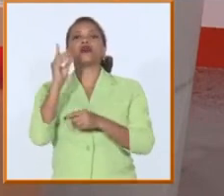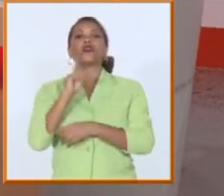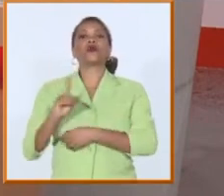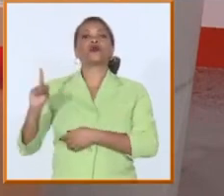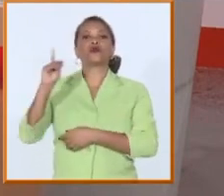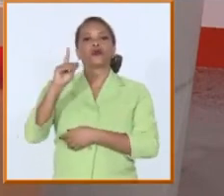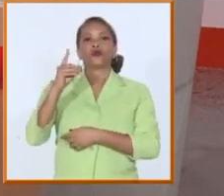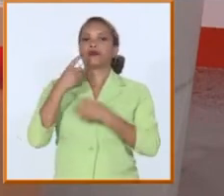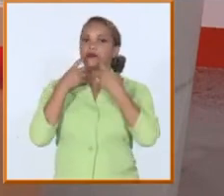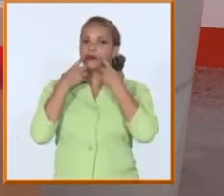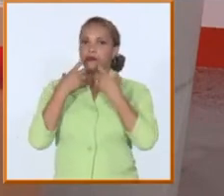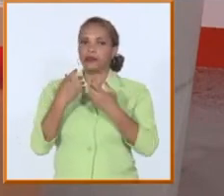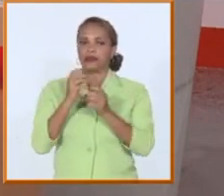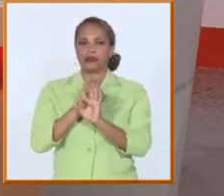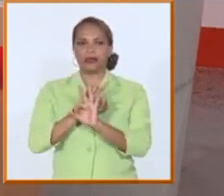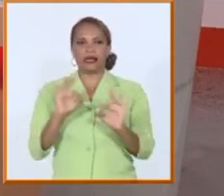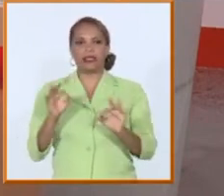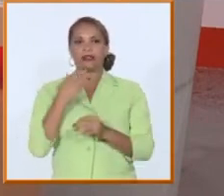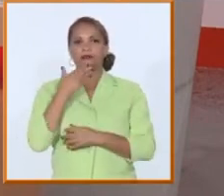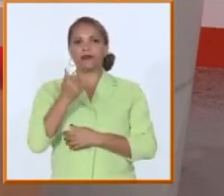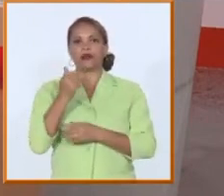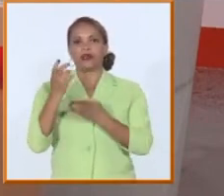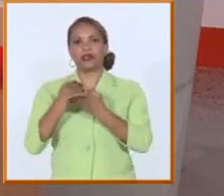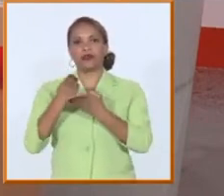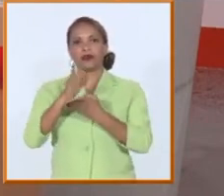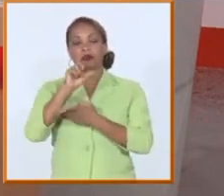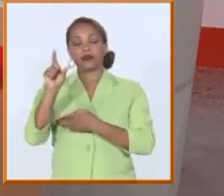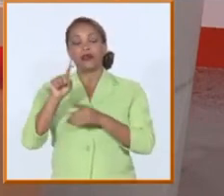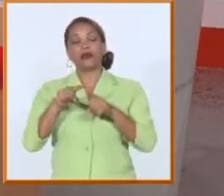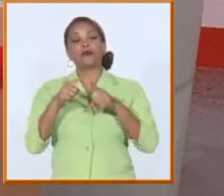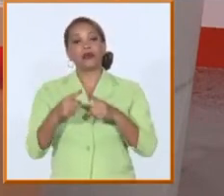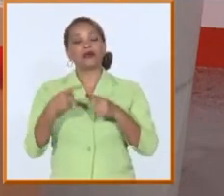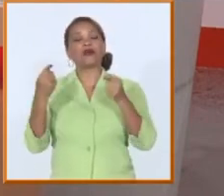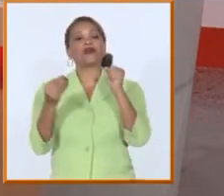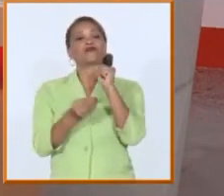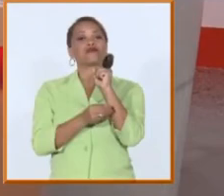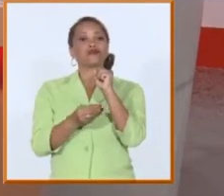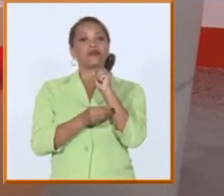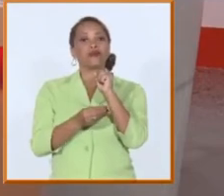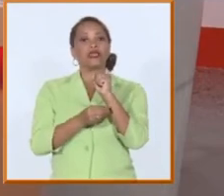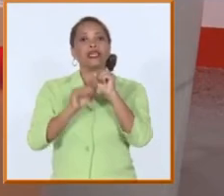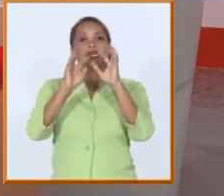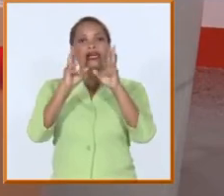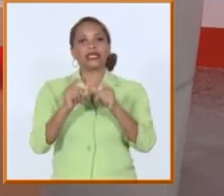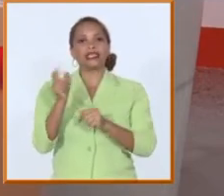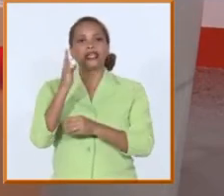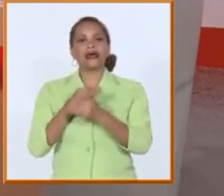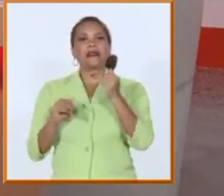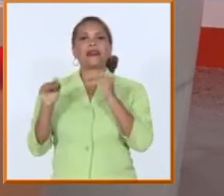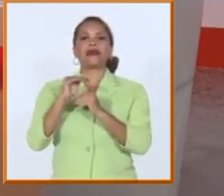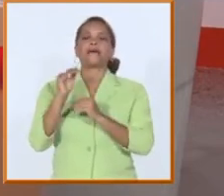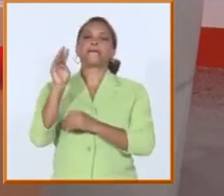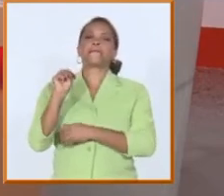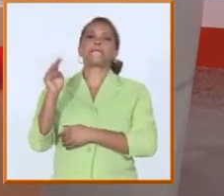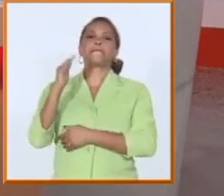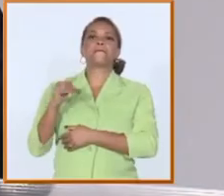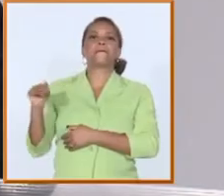claustro de esa oferta académica sin embargo hay que reconocer que es una fortaleza la cantidad de másteres y doctores que tenemos nosotros